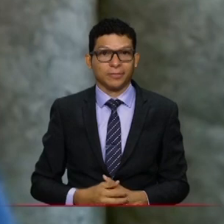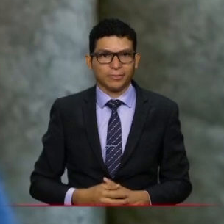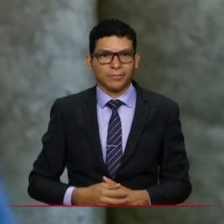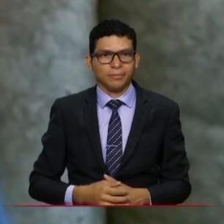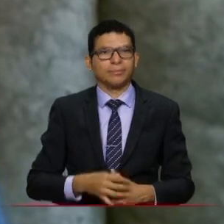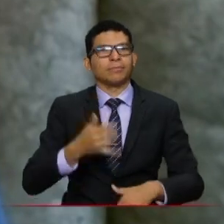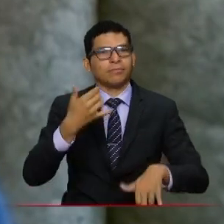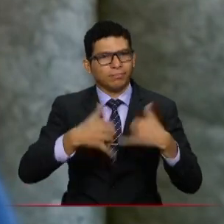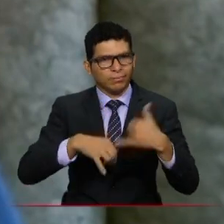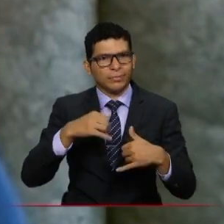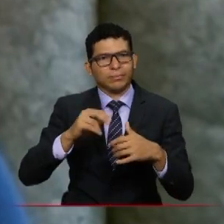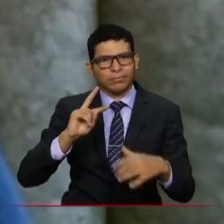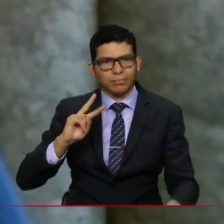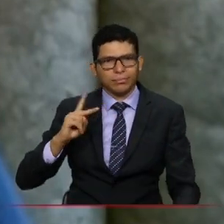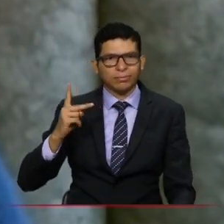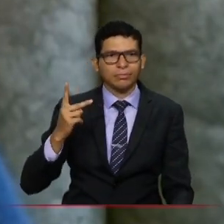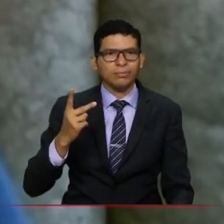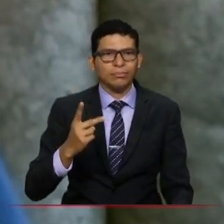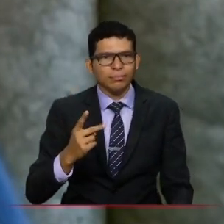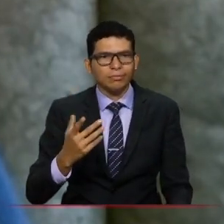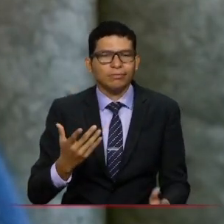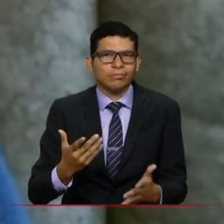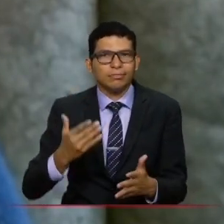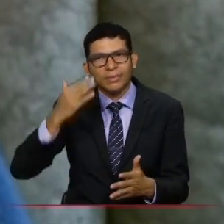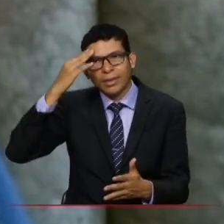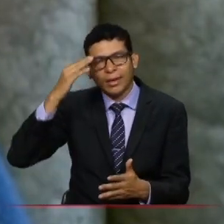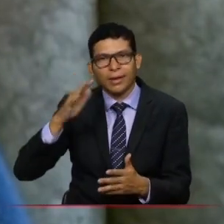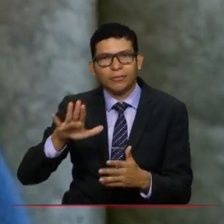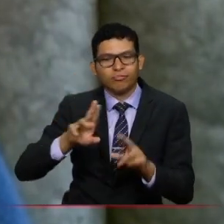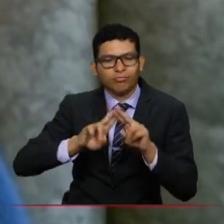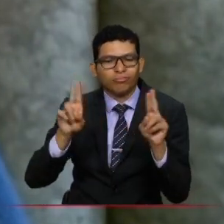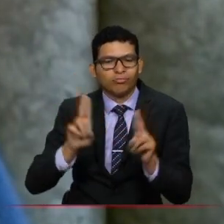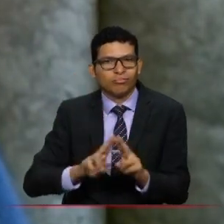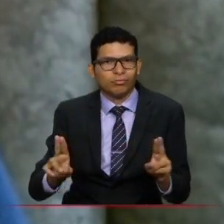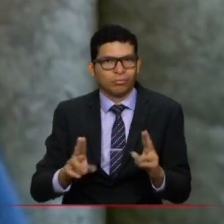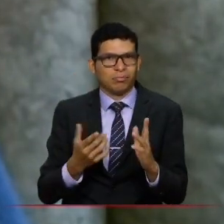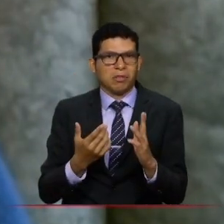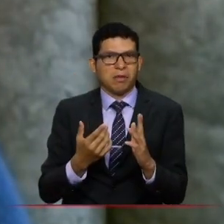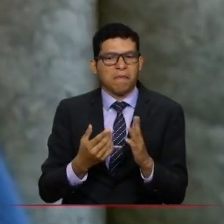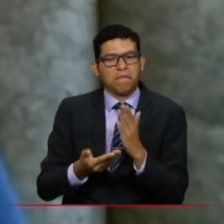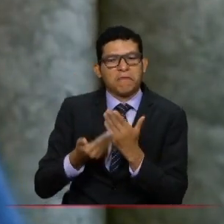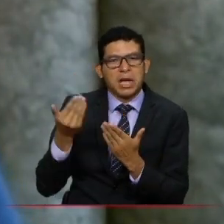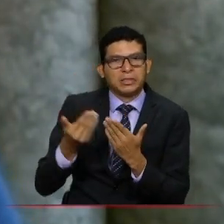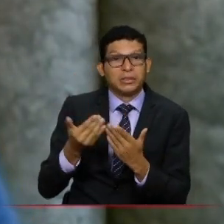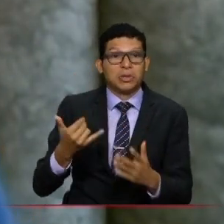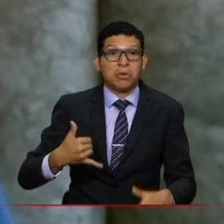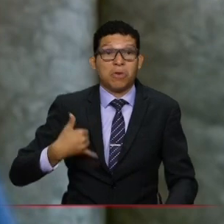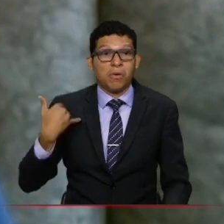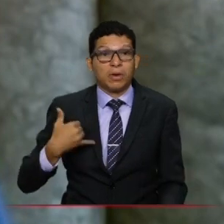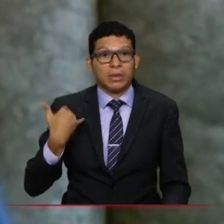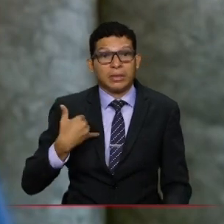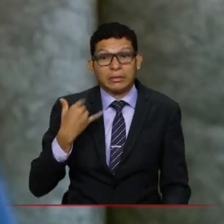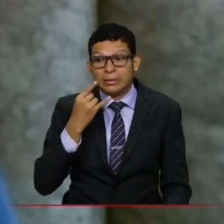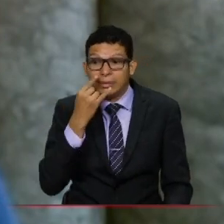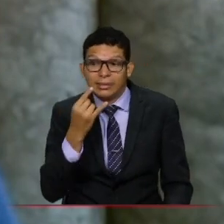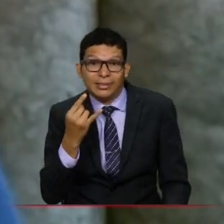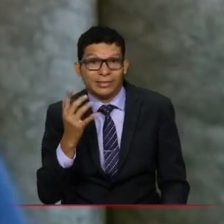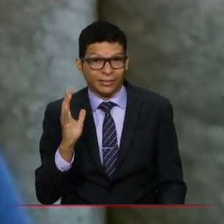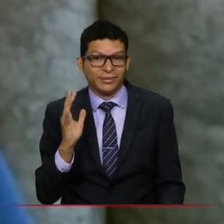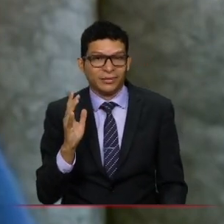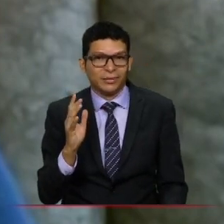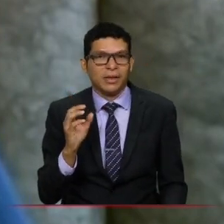viene evolucionando porque se presenta en redes, atractivo para los jóvenes y porque tiene